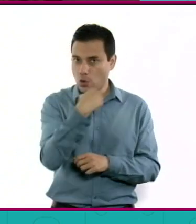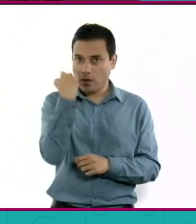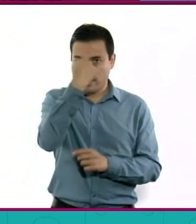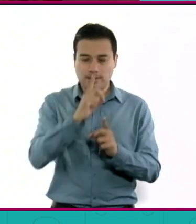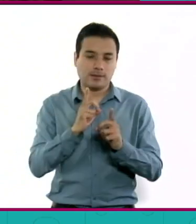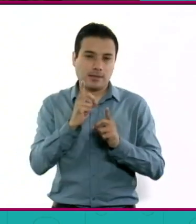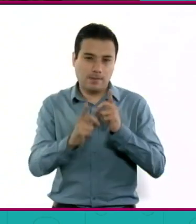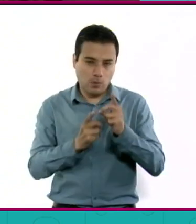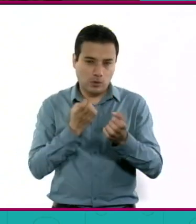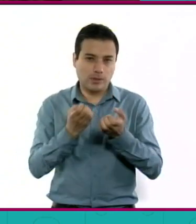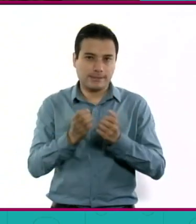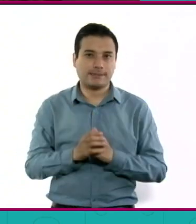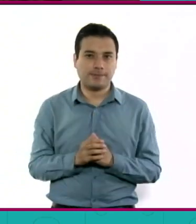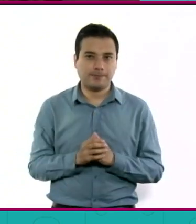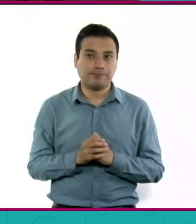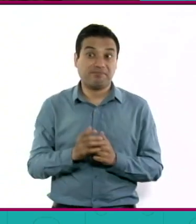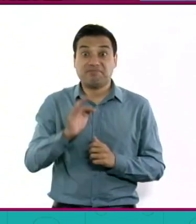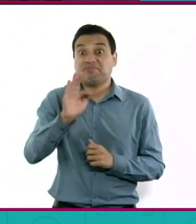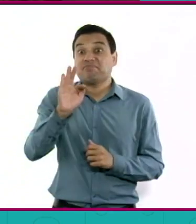Aunque sea de vuelta a la manzana.